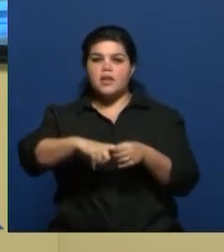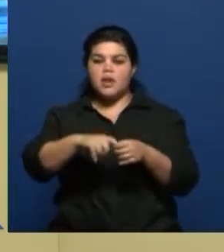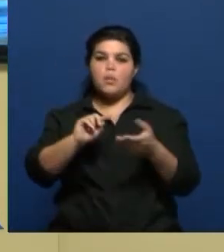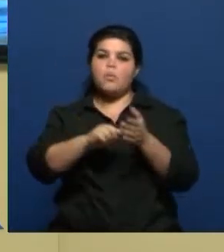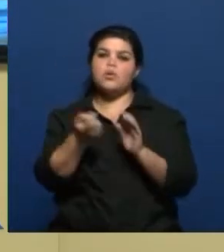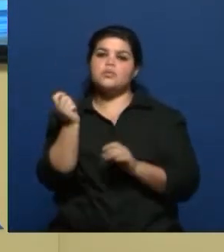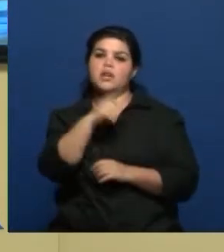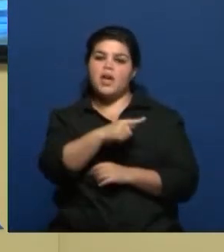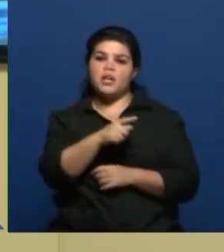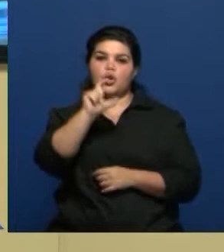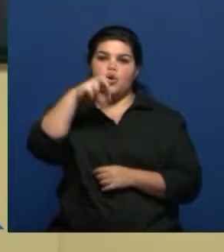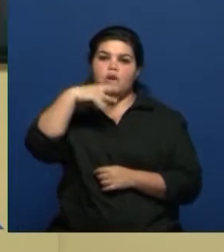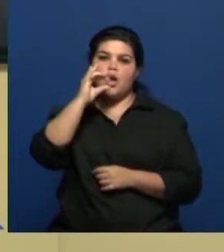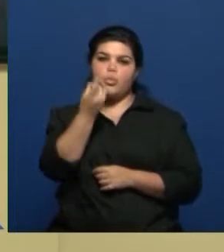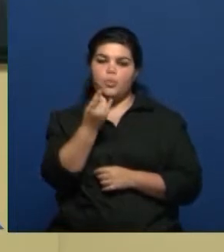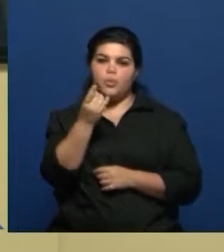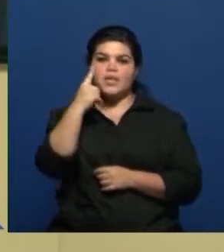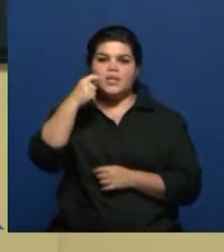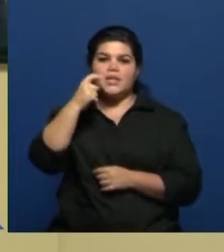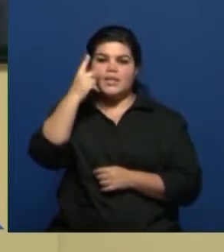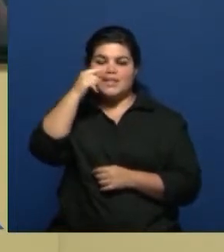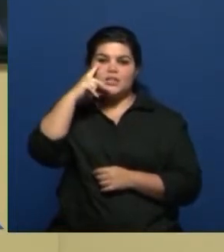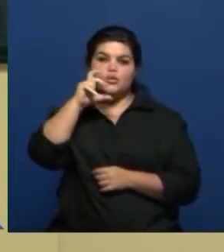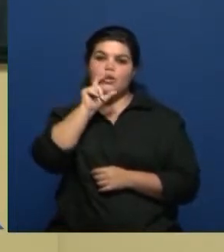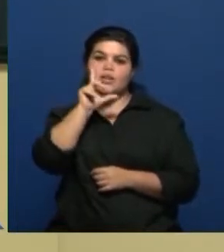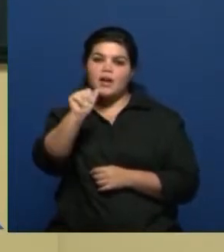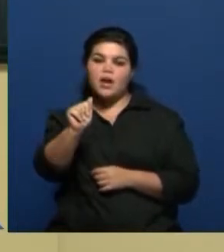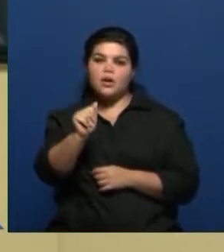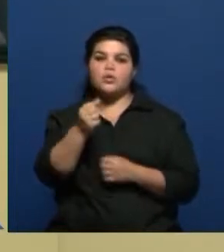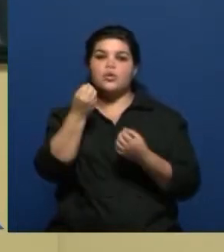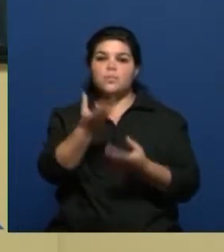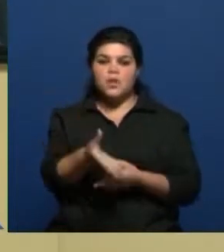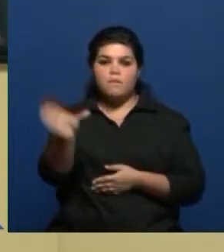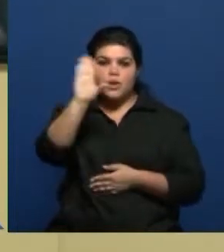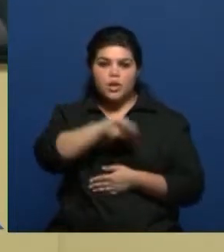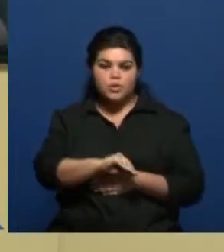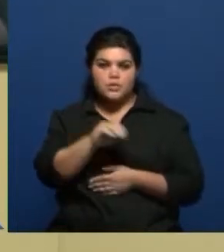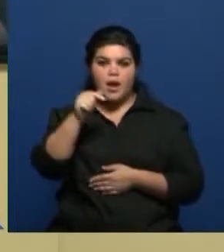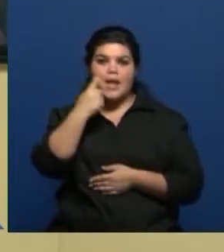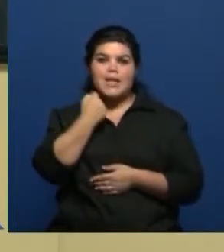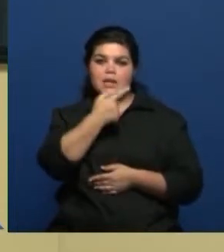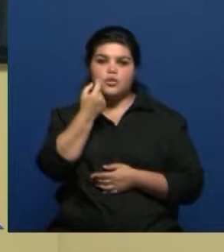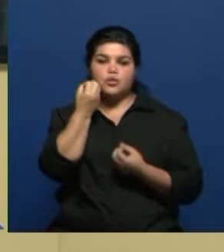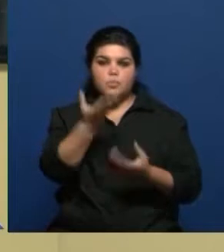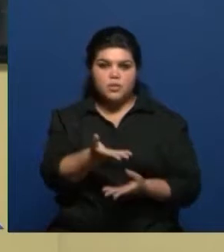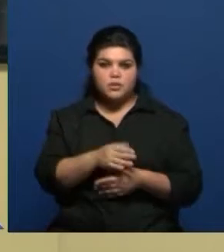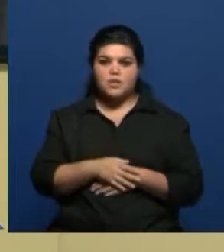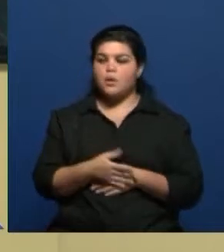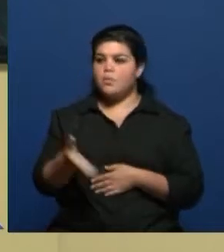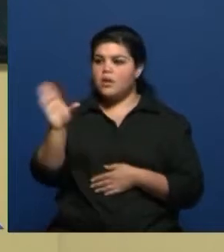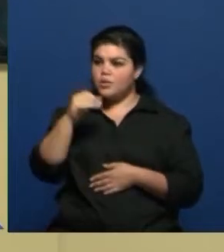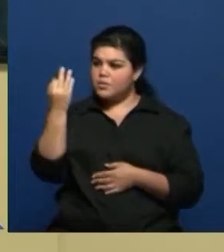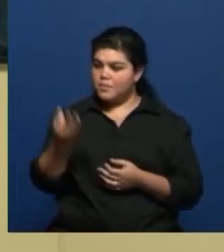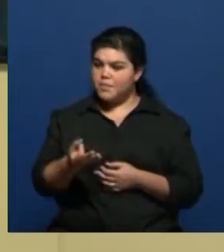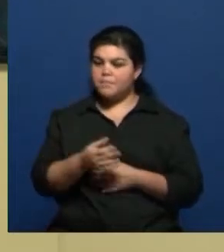Buenos Aires la CONADU histórica. Francisca, buenas noches, Ignacio Esteller te saluda en el canal de la Universidad. ¿Cómo te va? ¿Qué tal? Buenas noches,